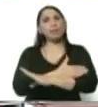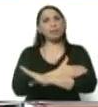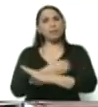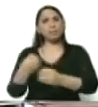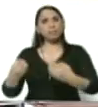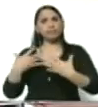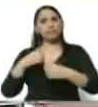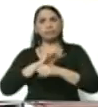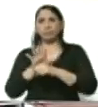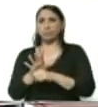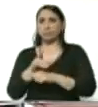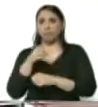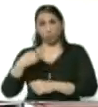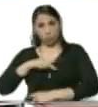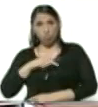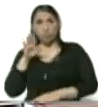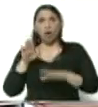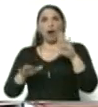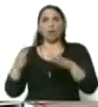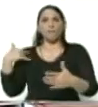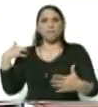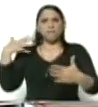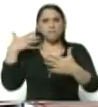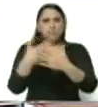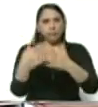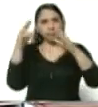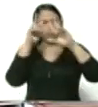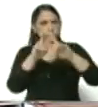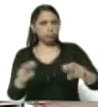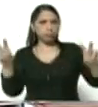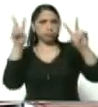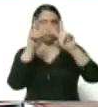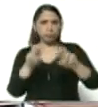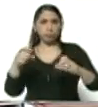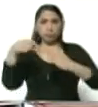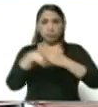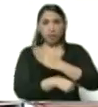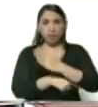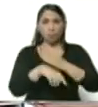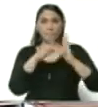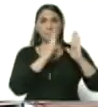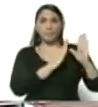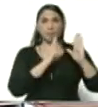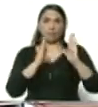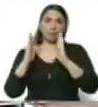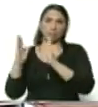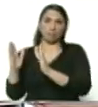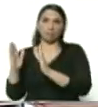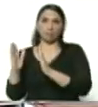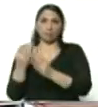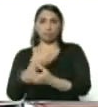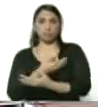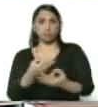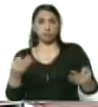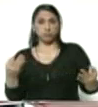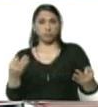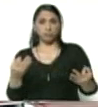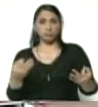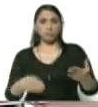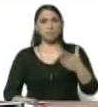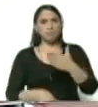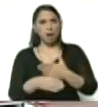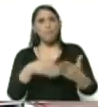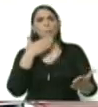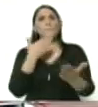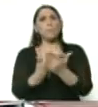Y eso es algo que hemos venido justamente analizando dentro de las medidas extraordinarias que vamos a